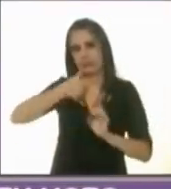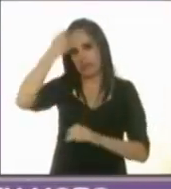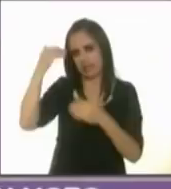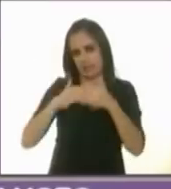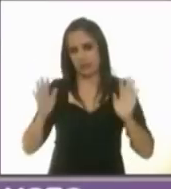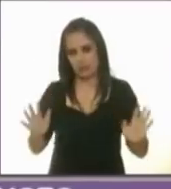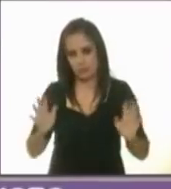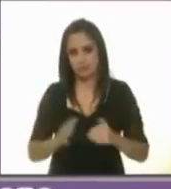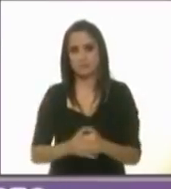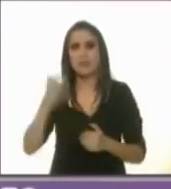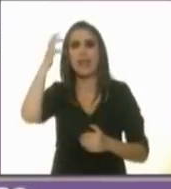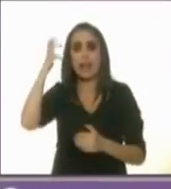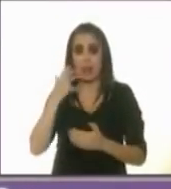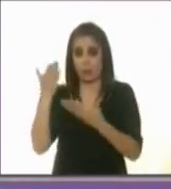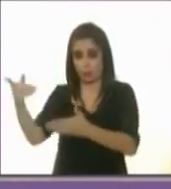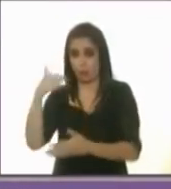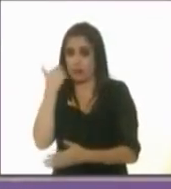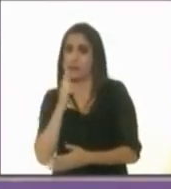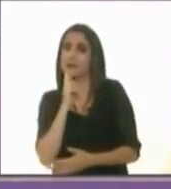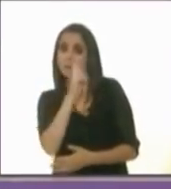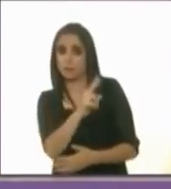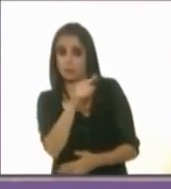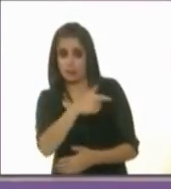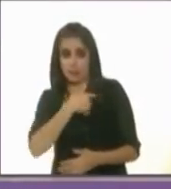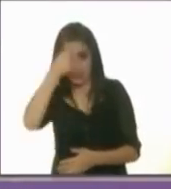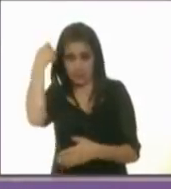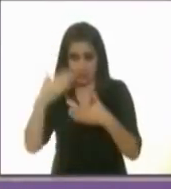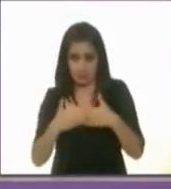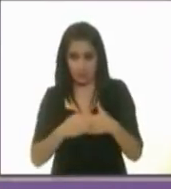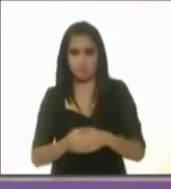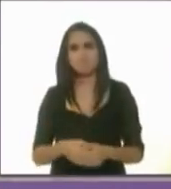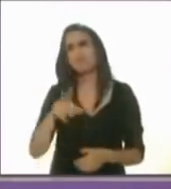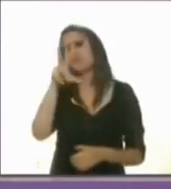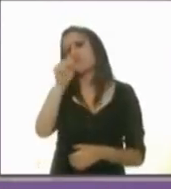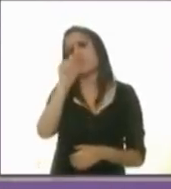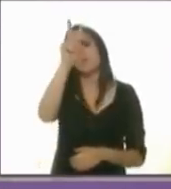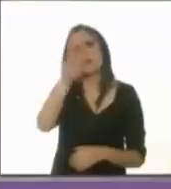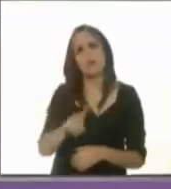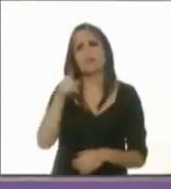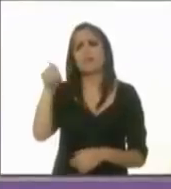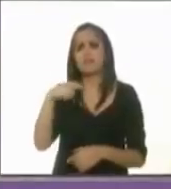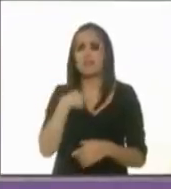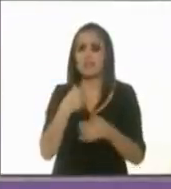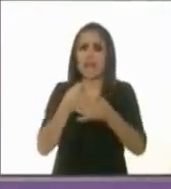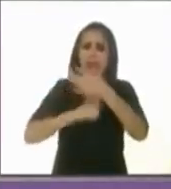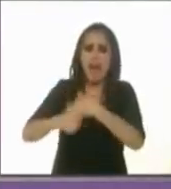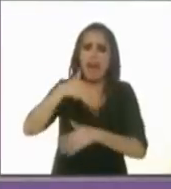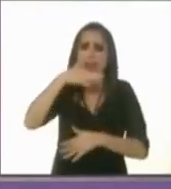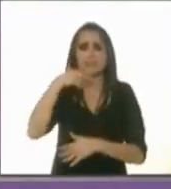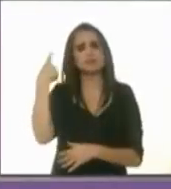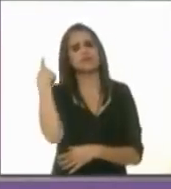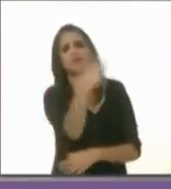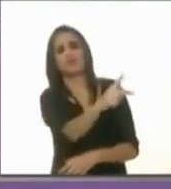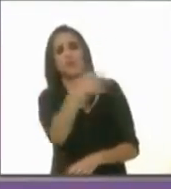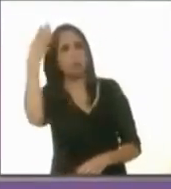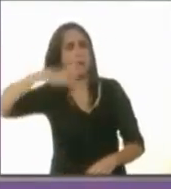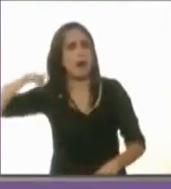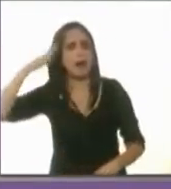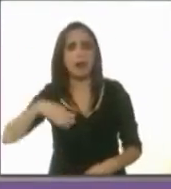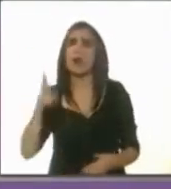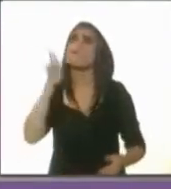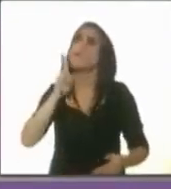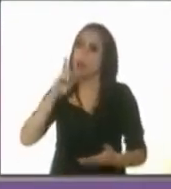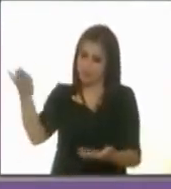candidata Claudia Sheinbaum, ¿le gustaría responderle a la candidata de la coalición por la ciudad de México al frente? decir que la historia de corrupción es de Alejandra Barrales. Con eso es todo.